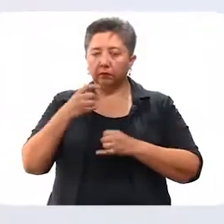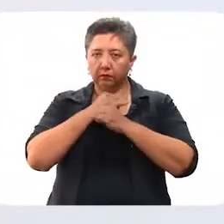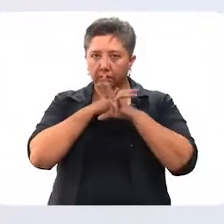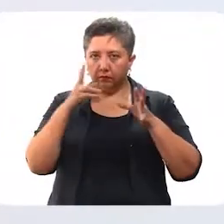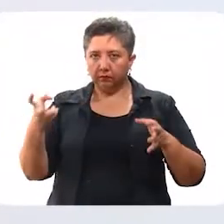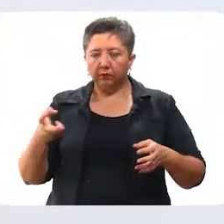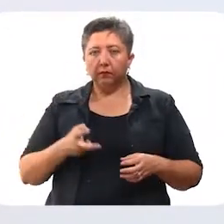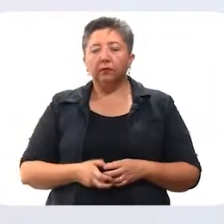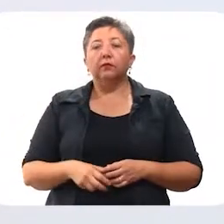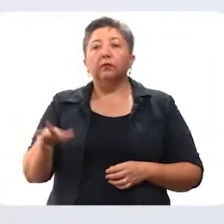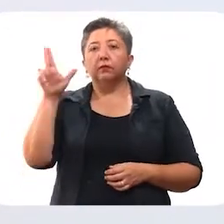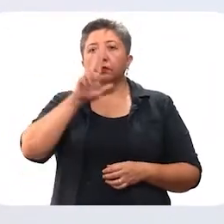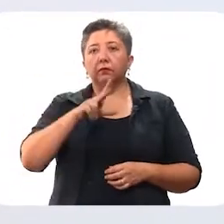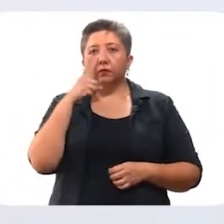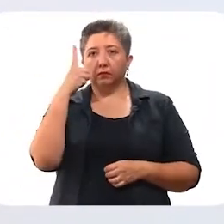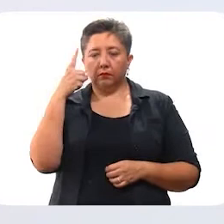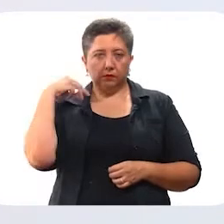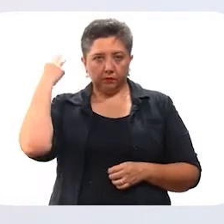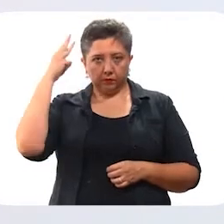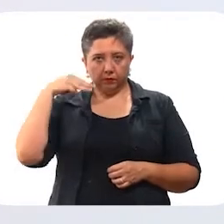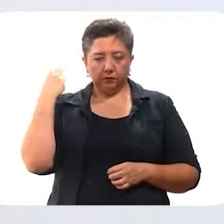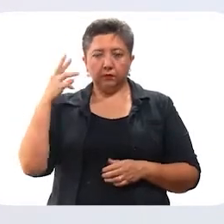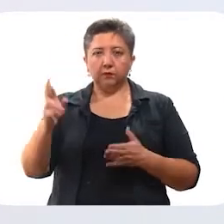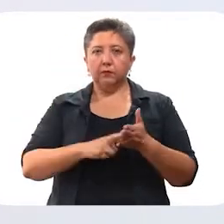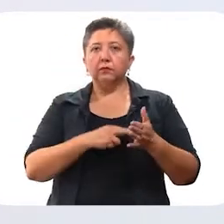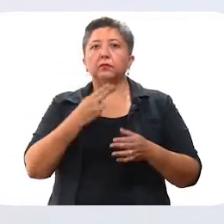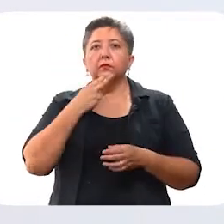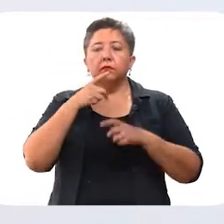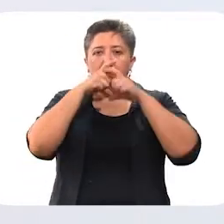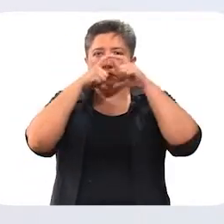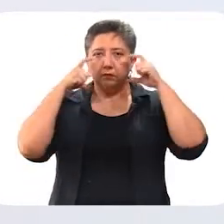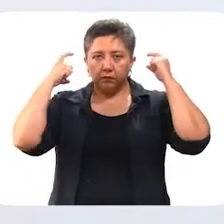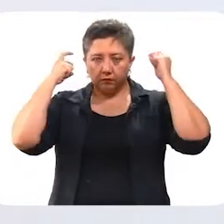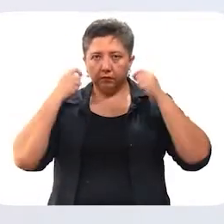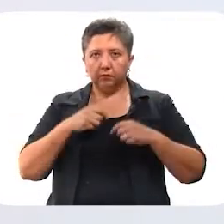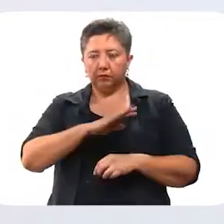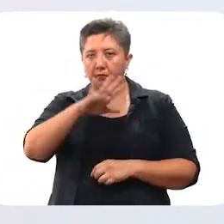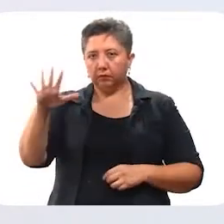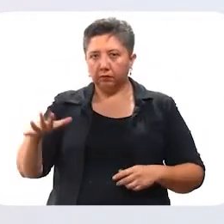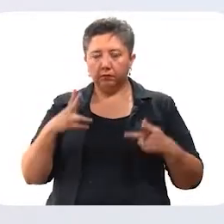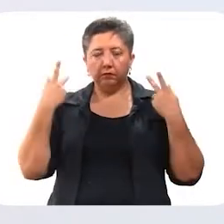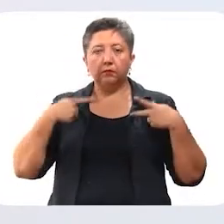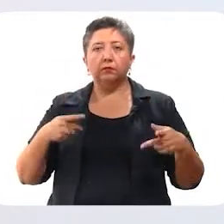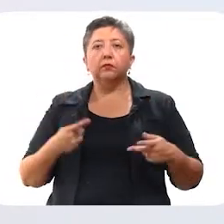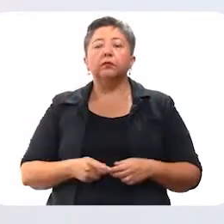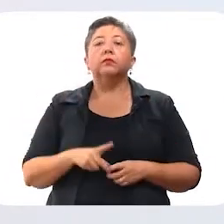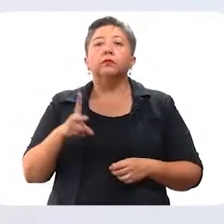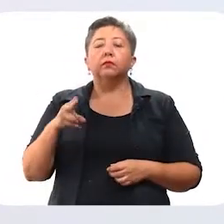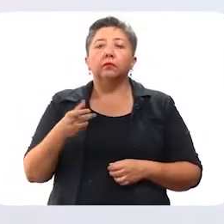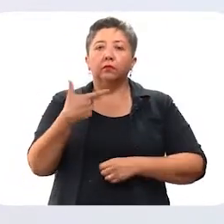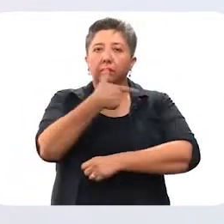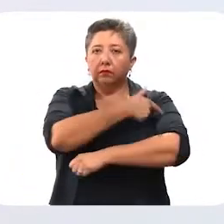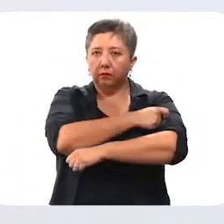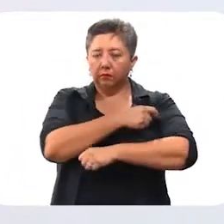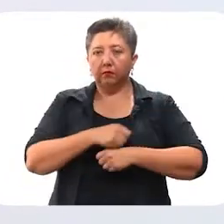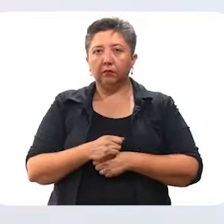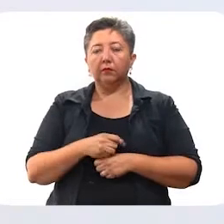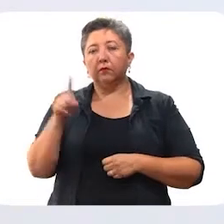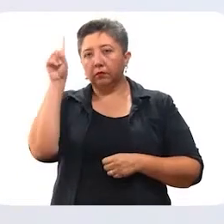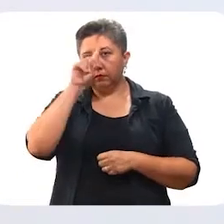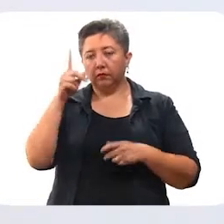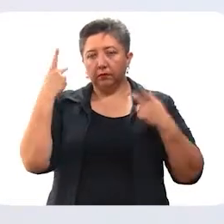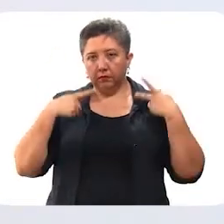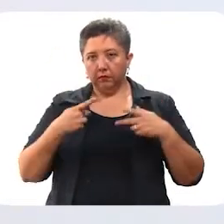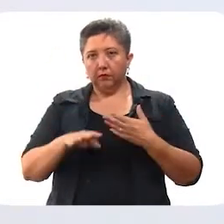Y telkujala ti karnalu yukateko be. Mamma yahtio le piscit betanxeñetel noko wa paño letao. Tumen oheltane matukarnantik maktile kovido